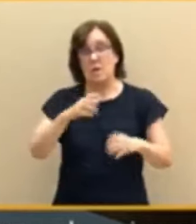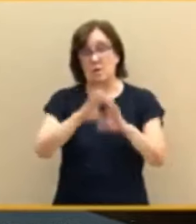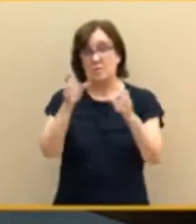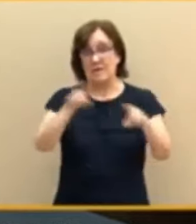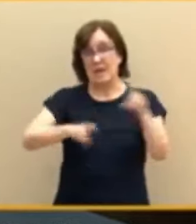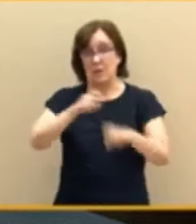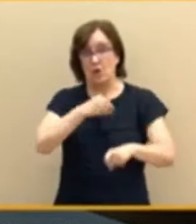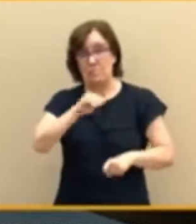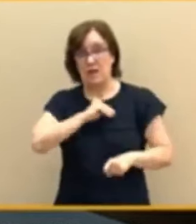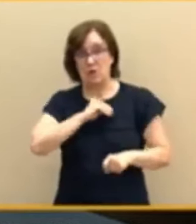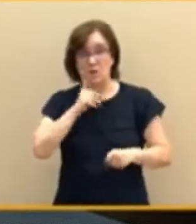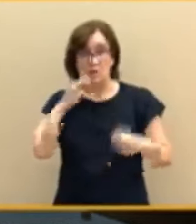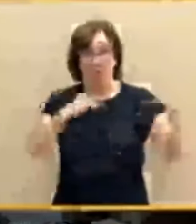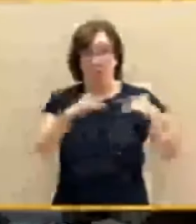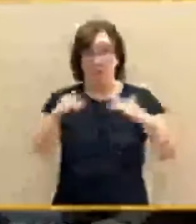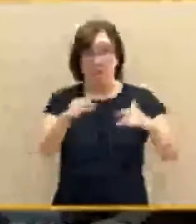de su historia.